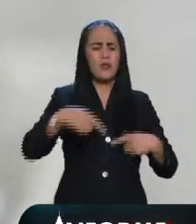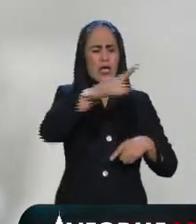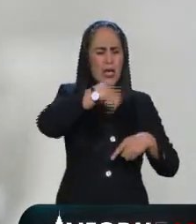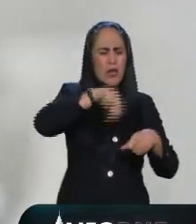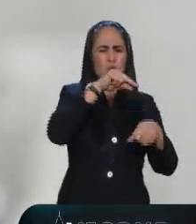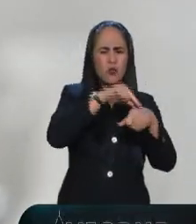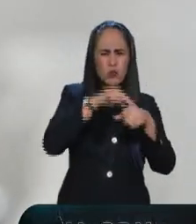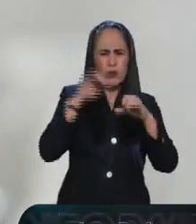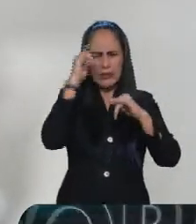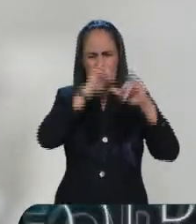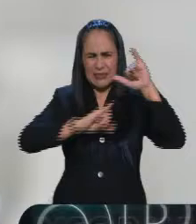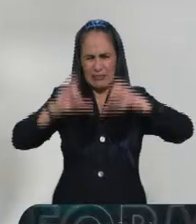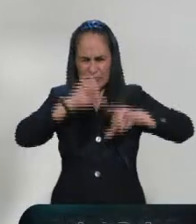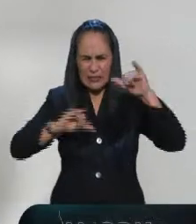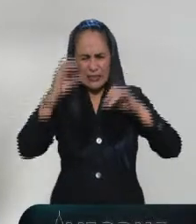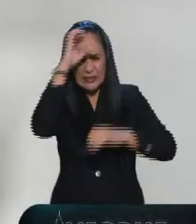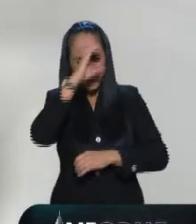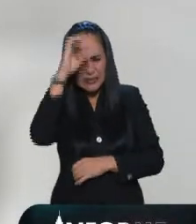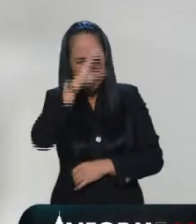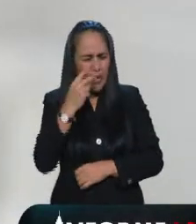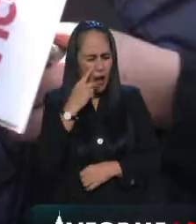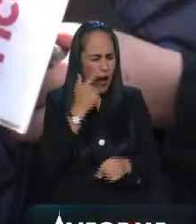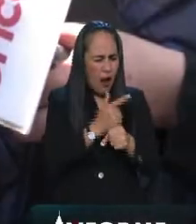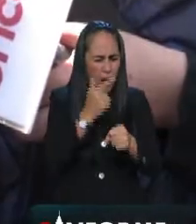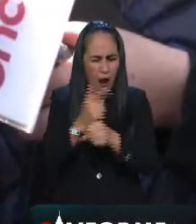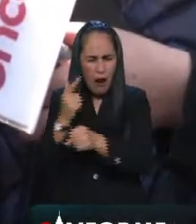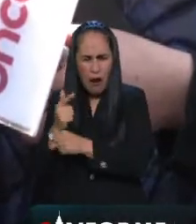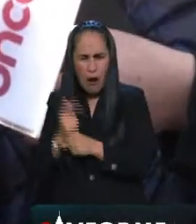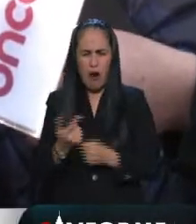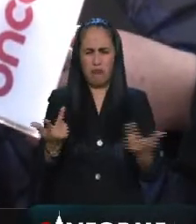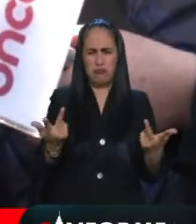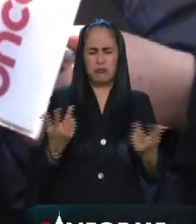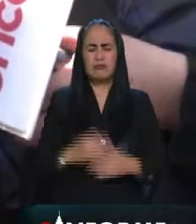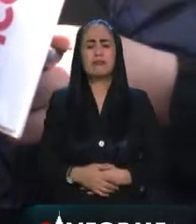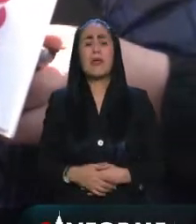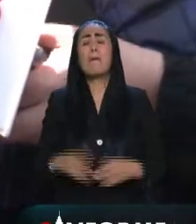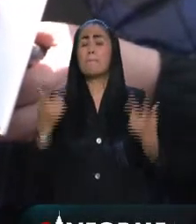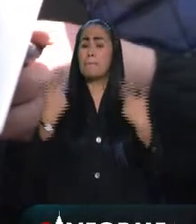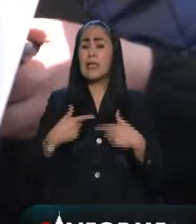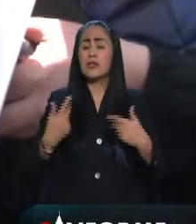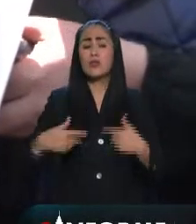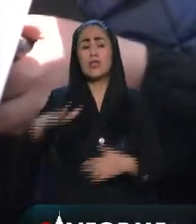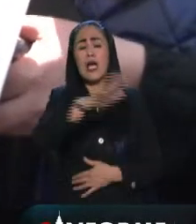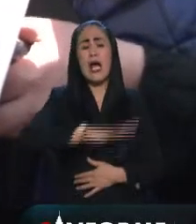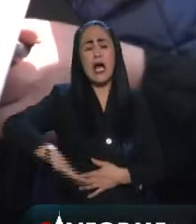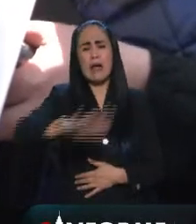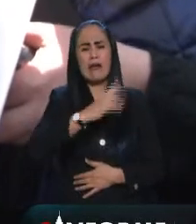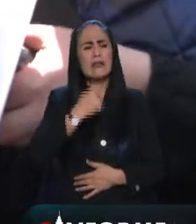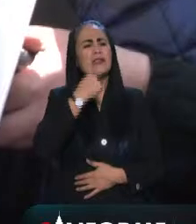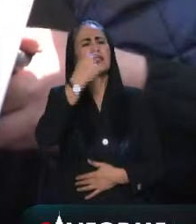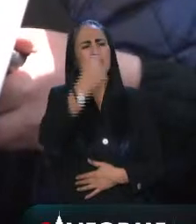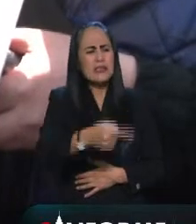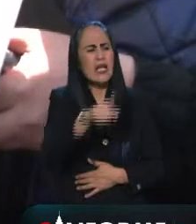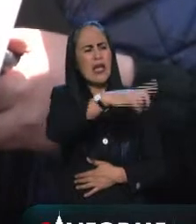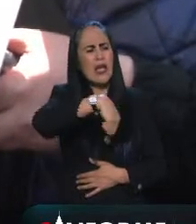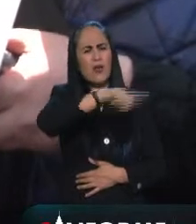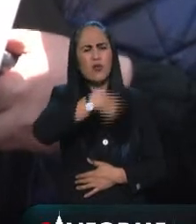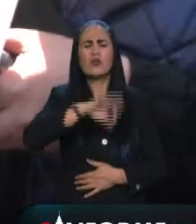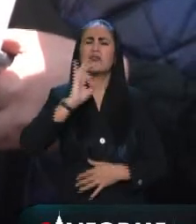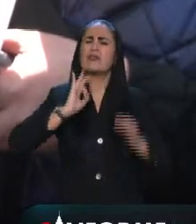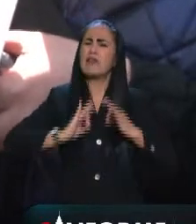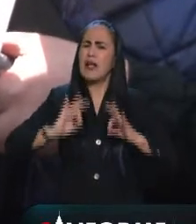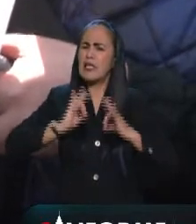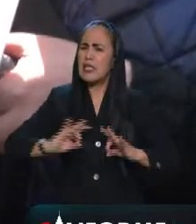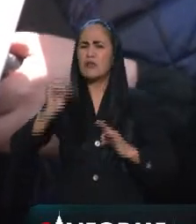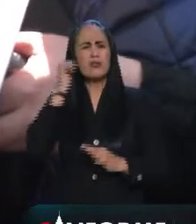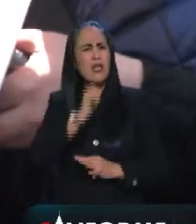atentas a la evolución del SARS-CoV-2. A la población decirlas que hay que estar tranquilos, también recibir siempre la información oficial,